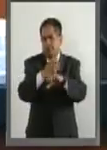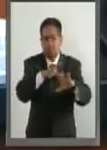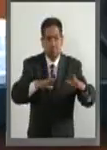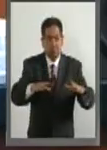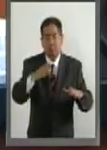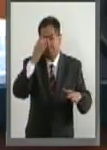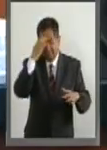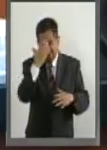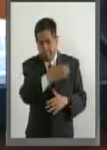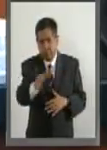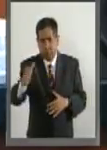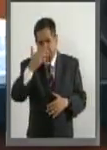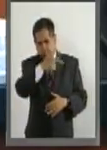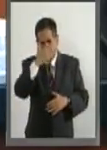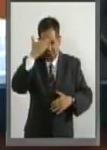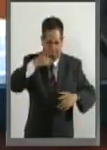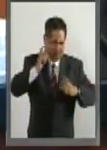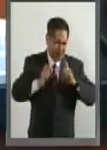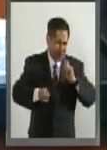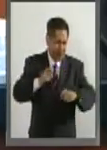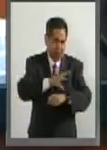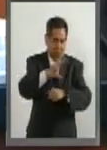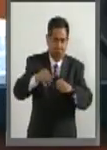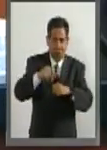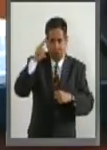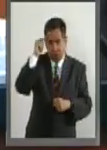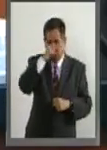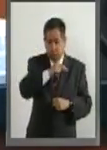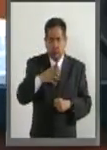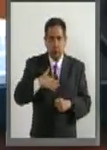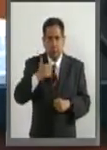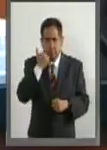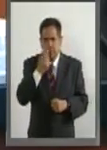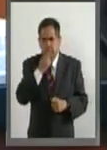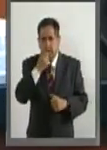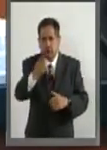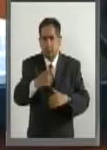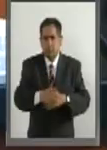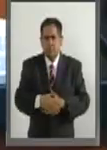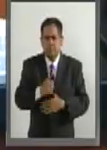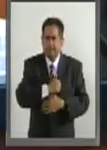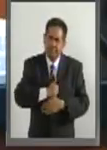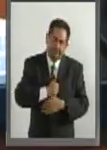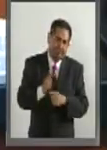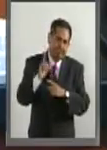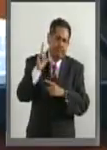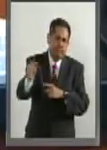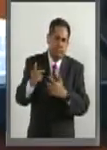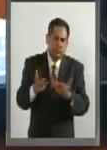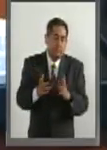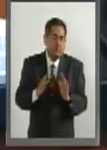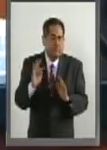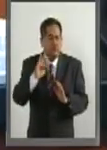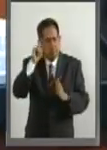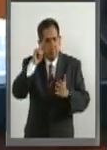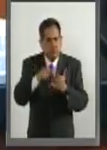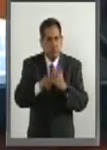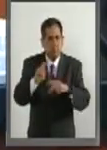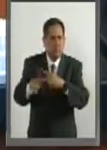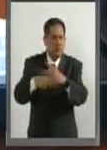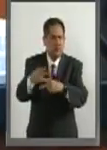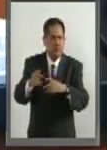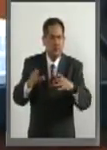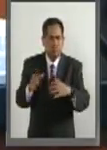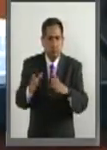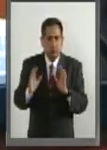rural, especialmente de Nayarit, y querría lamentar que se va. Supongo que va a alguna